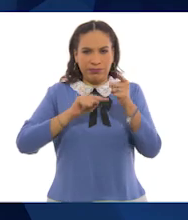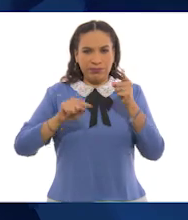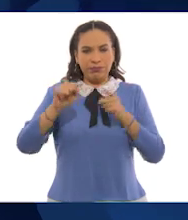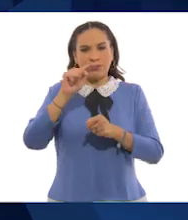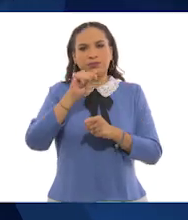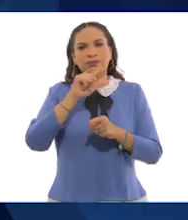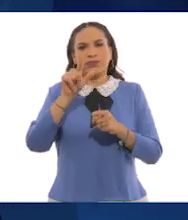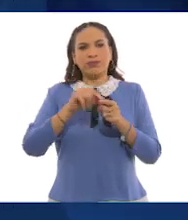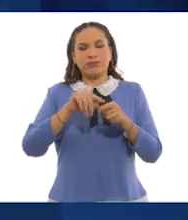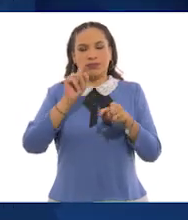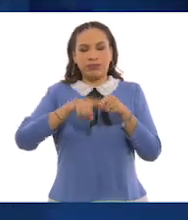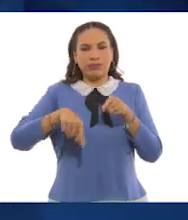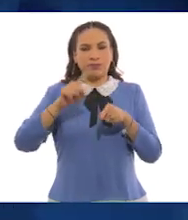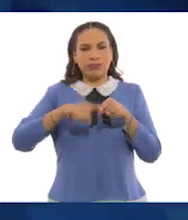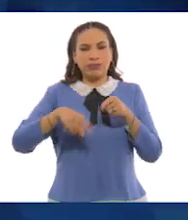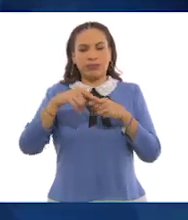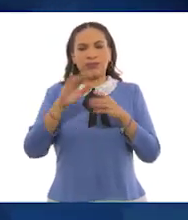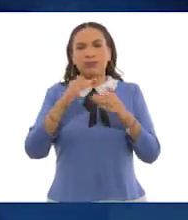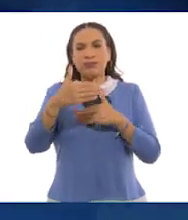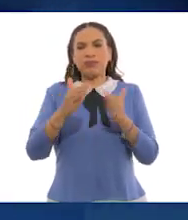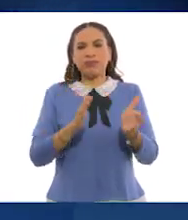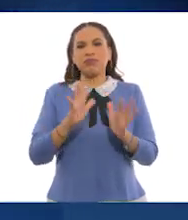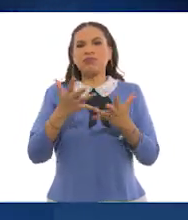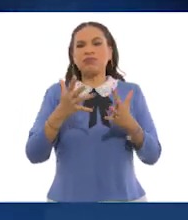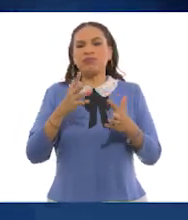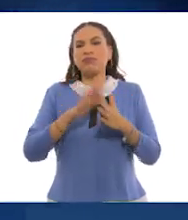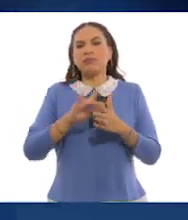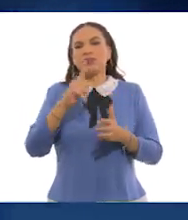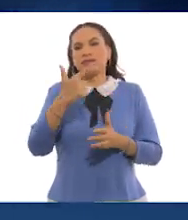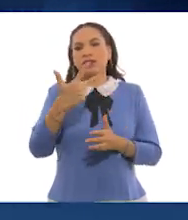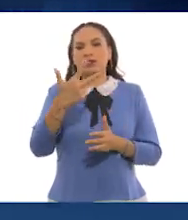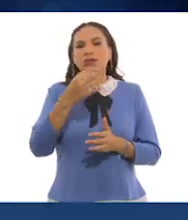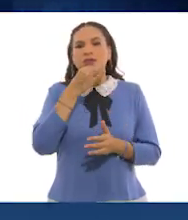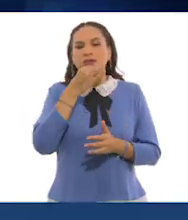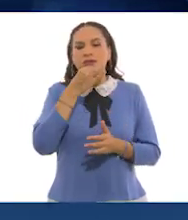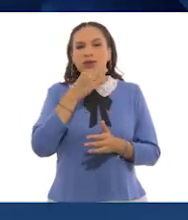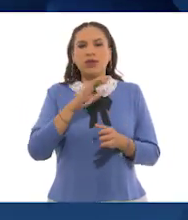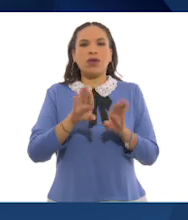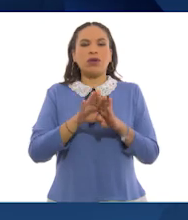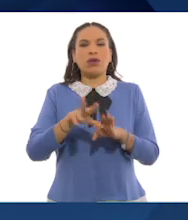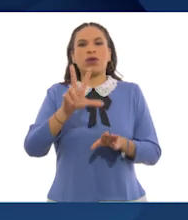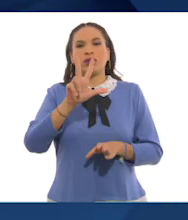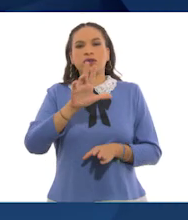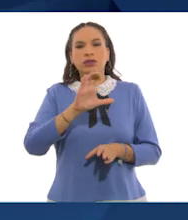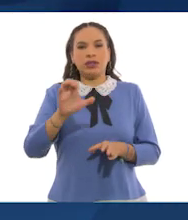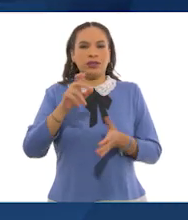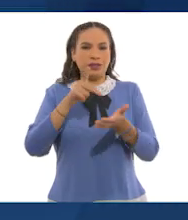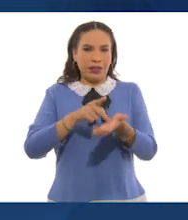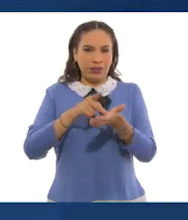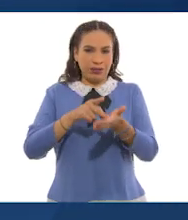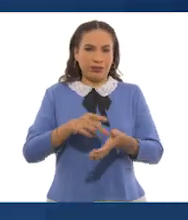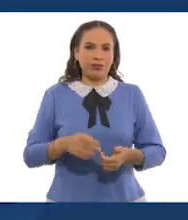y empieza a sacar una paca en un promedio de 7, 8 minutos, una paca de 800 kilos.